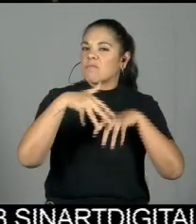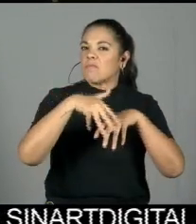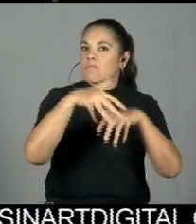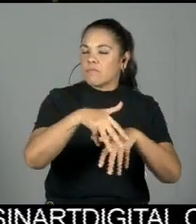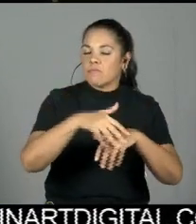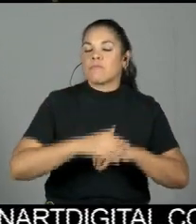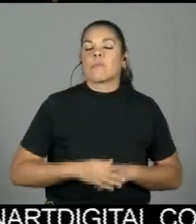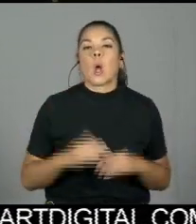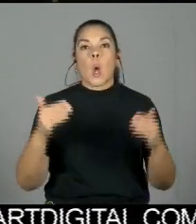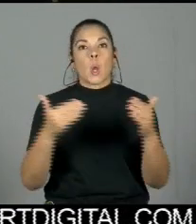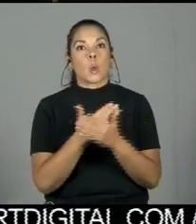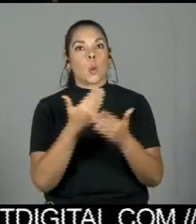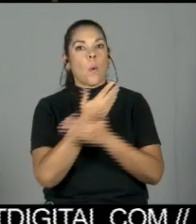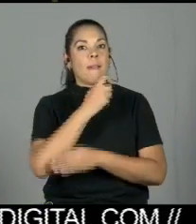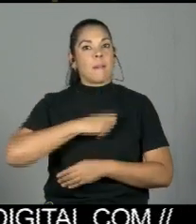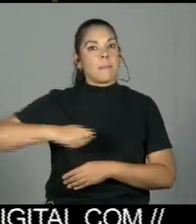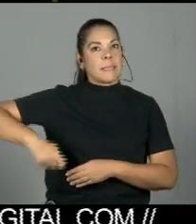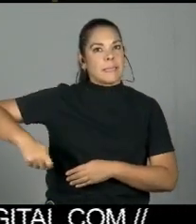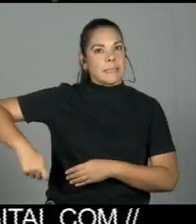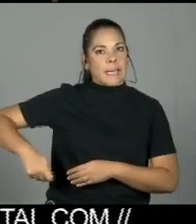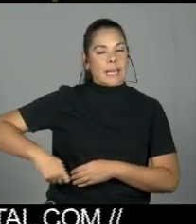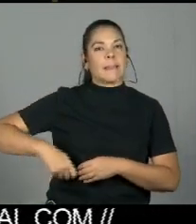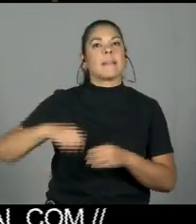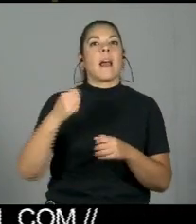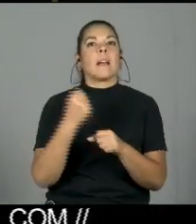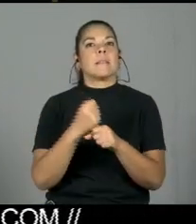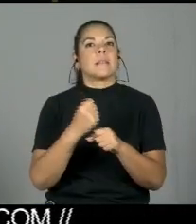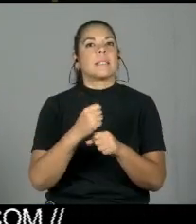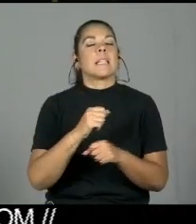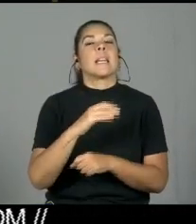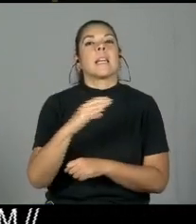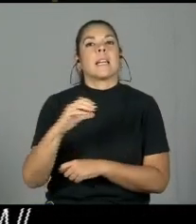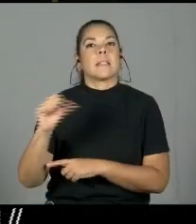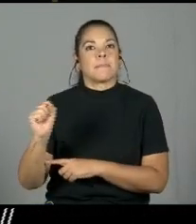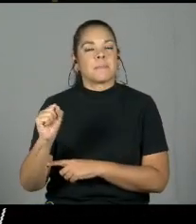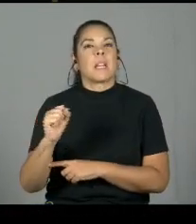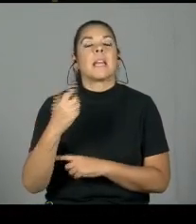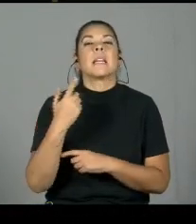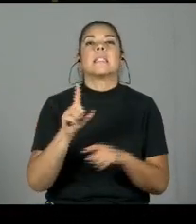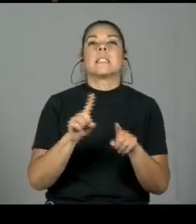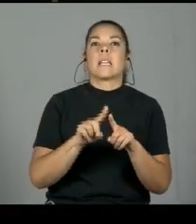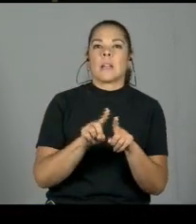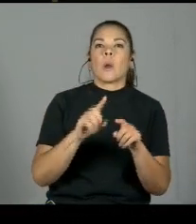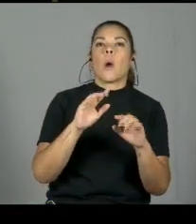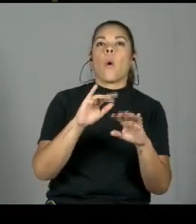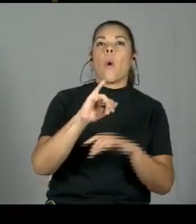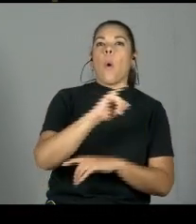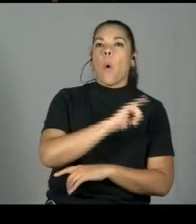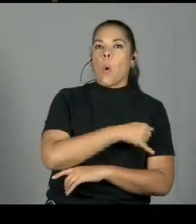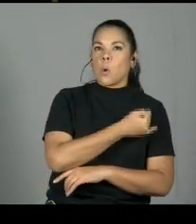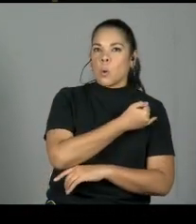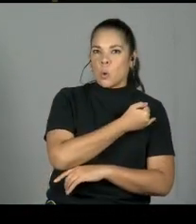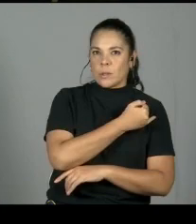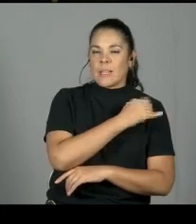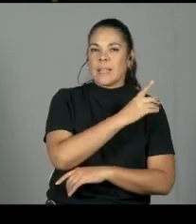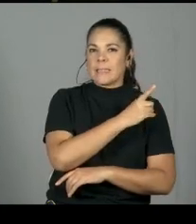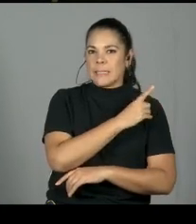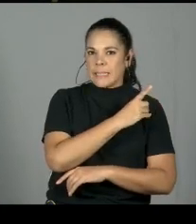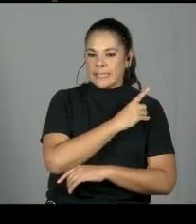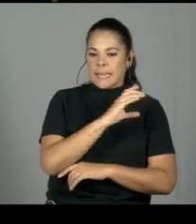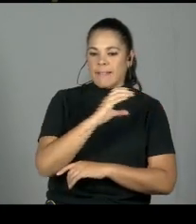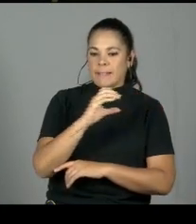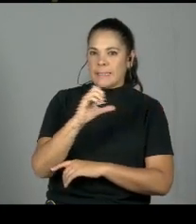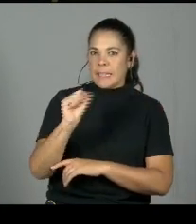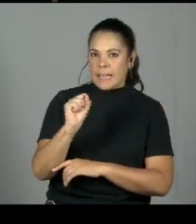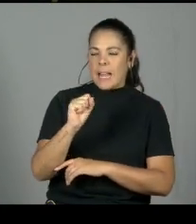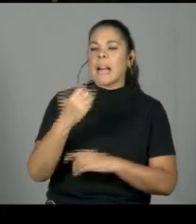nueva Presidenta Ejecutiva en la Caja, ha habido una intervención de la Junta Directiva en la Caja y una serie de problemas